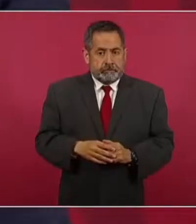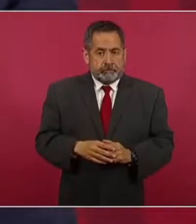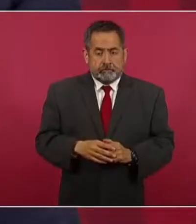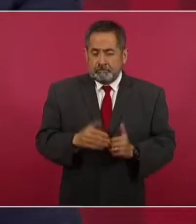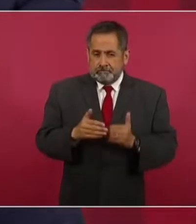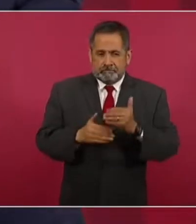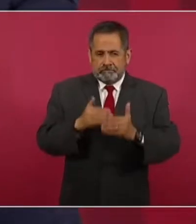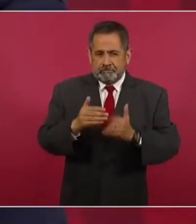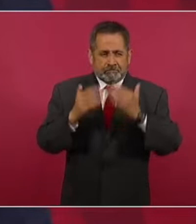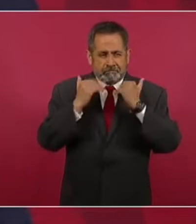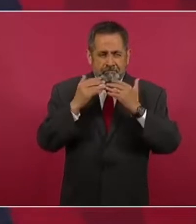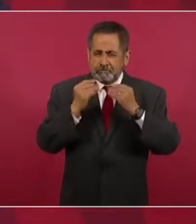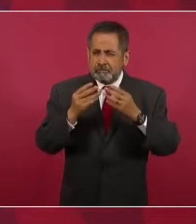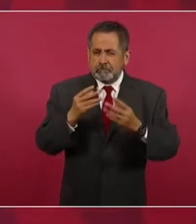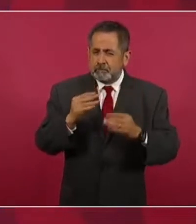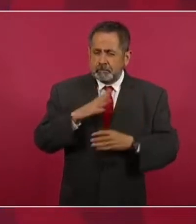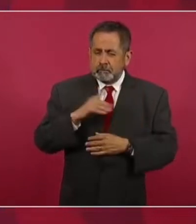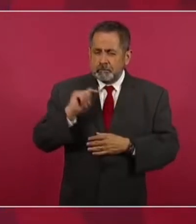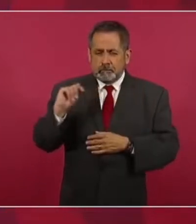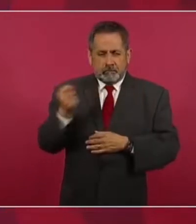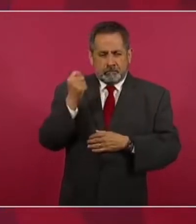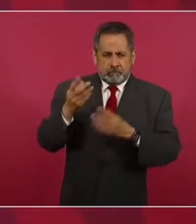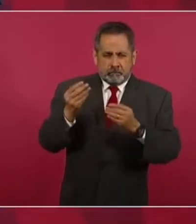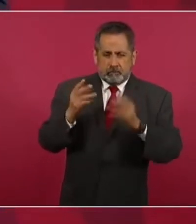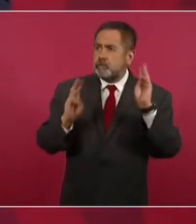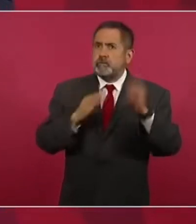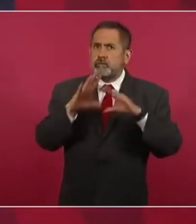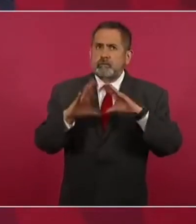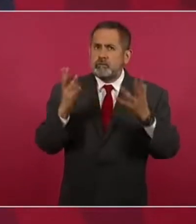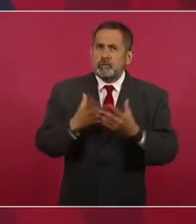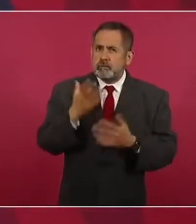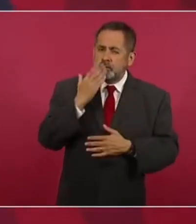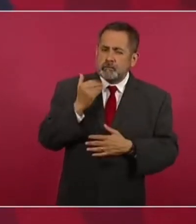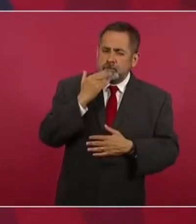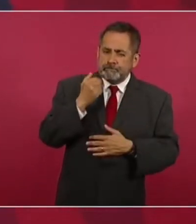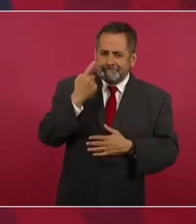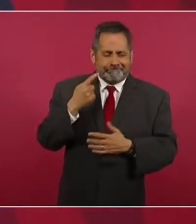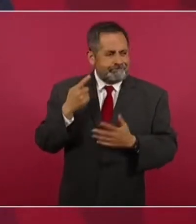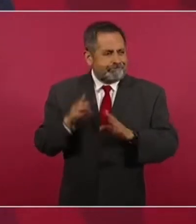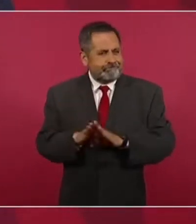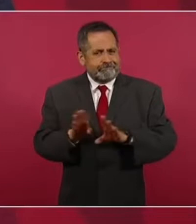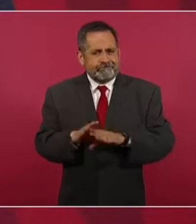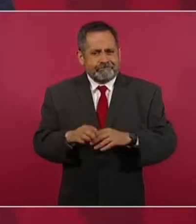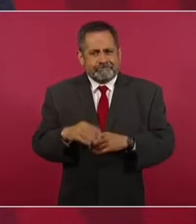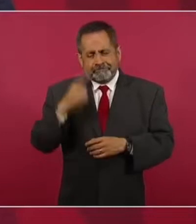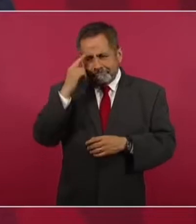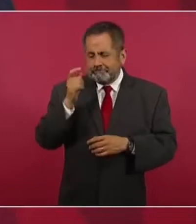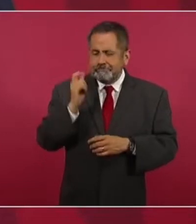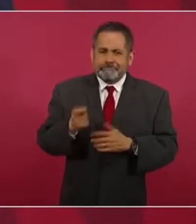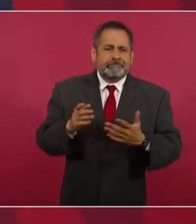avances tecnológicos en el mundo para buscar